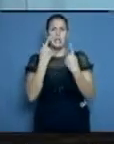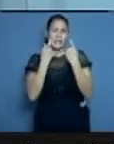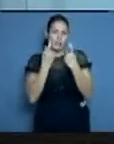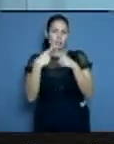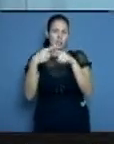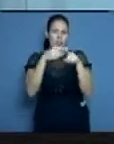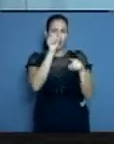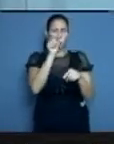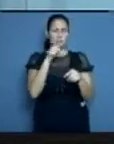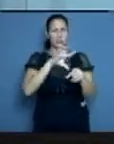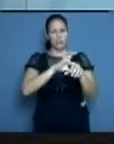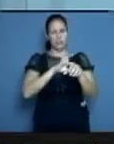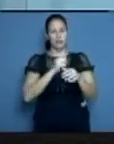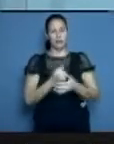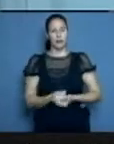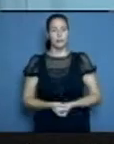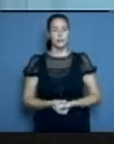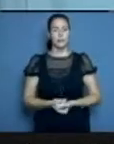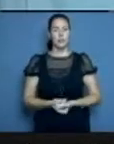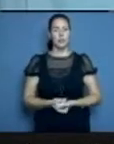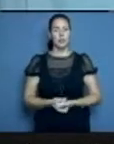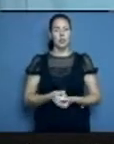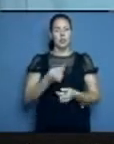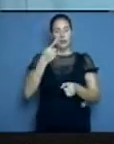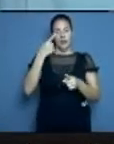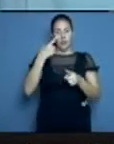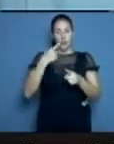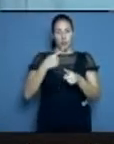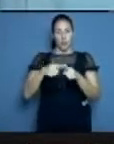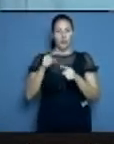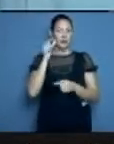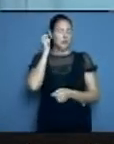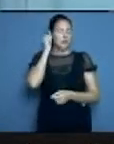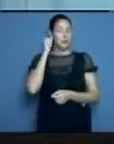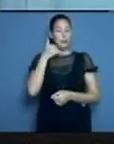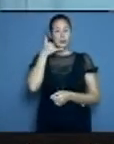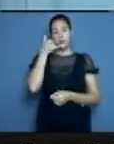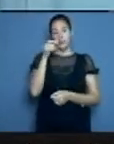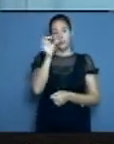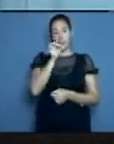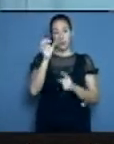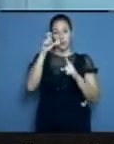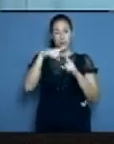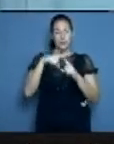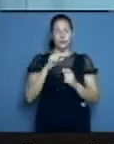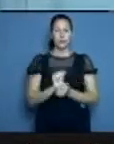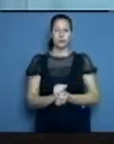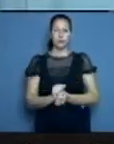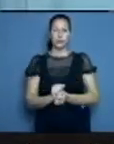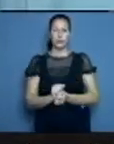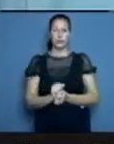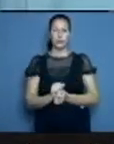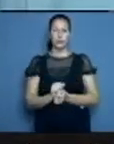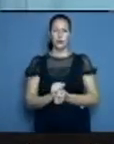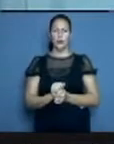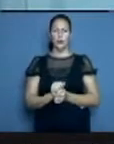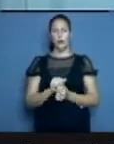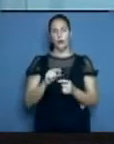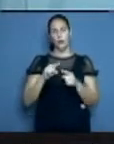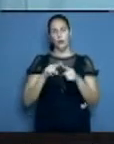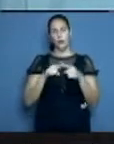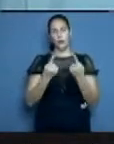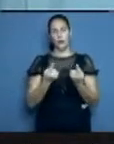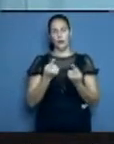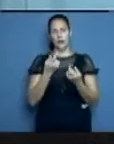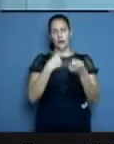una amiga, Jacqueline Arocha, del municipio de Cuerto. Es verdad lo que dice la doctora. En ocasiones los medicamentos salen a los hospitales